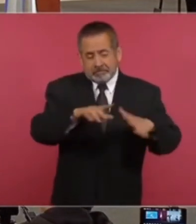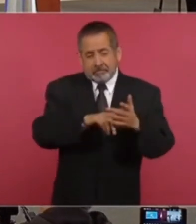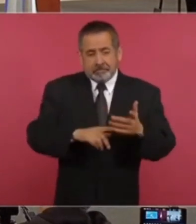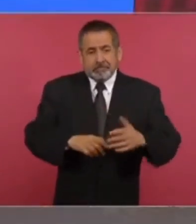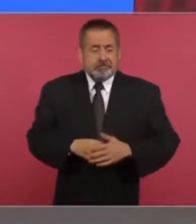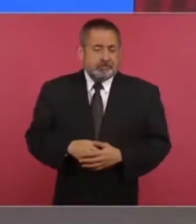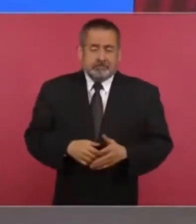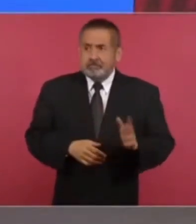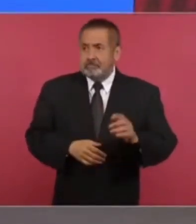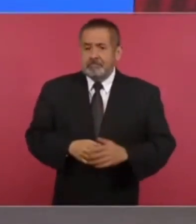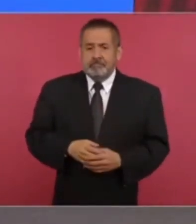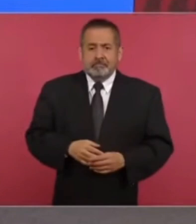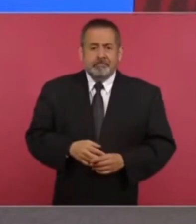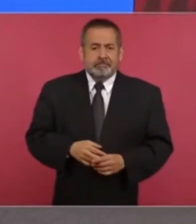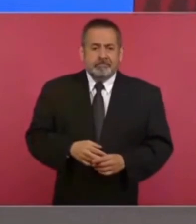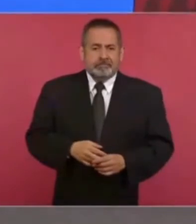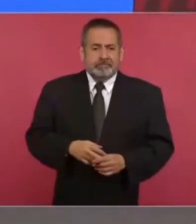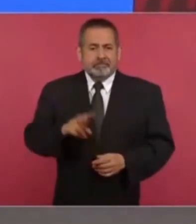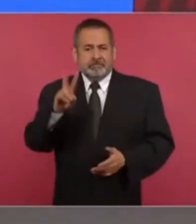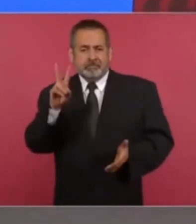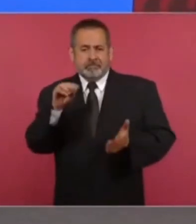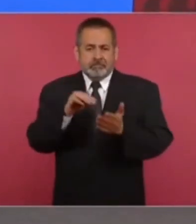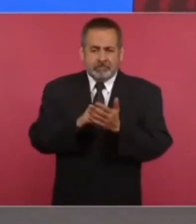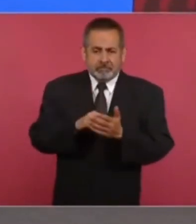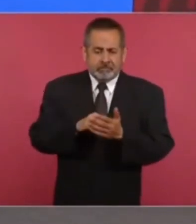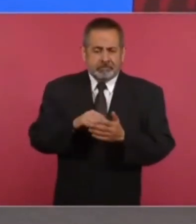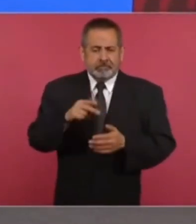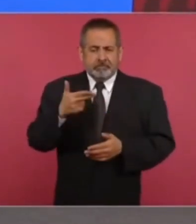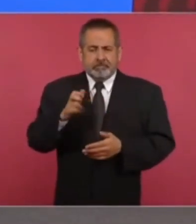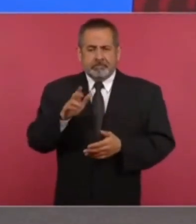Son como dos mil hectáreas.